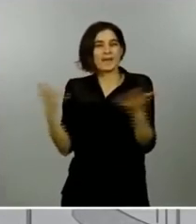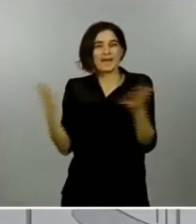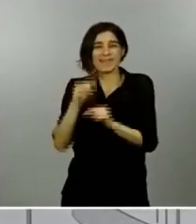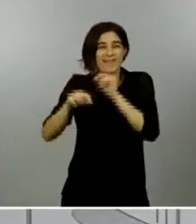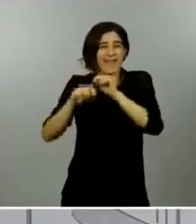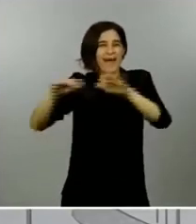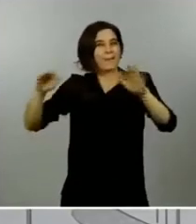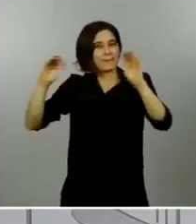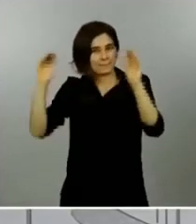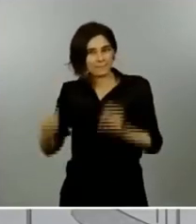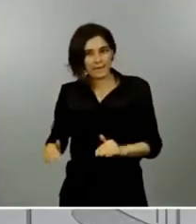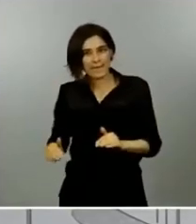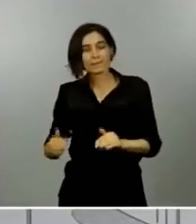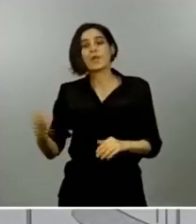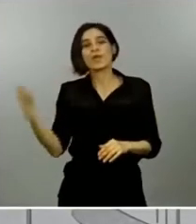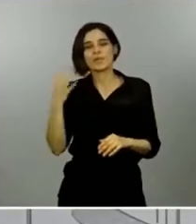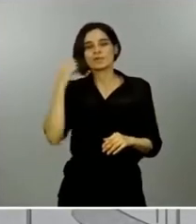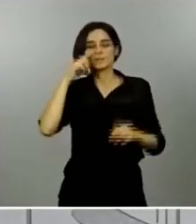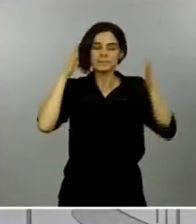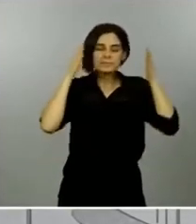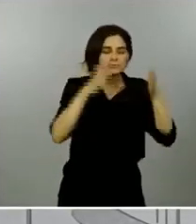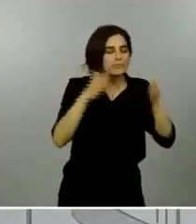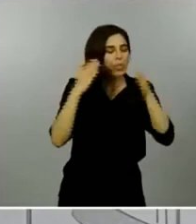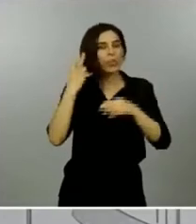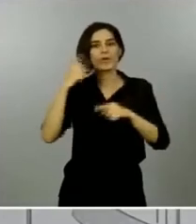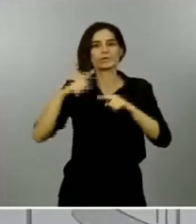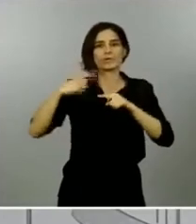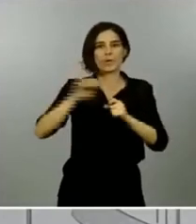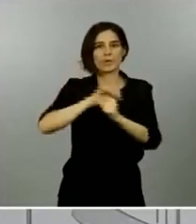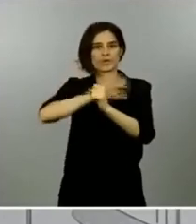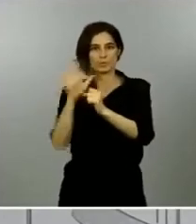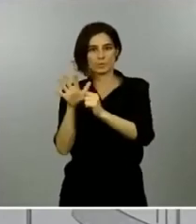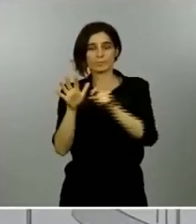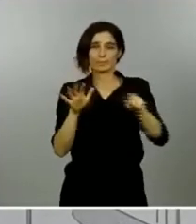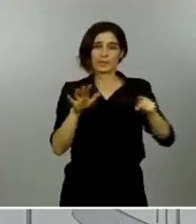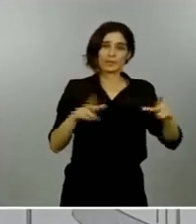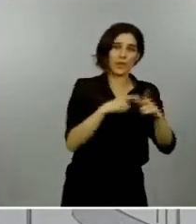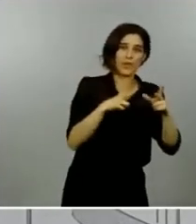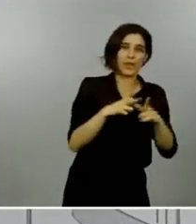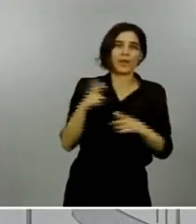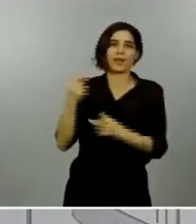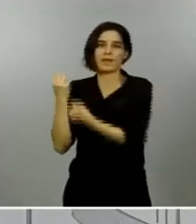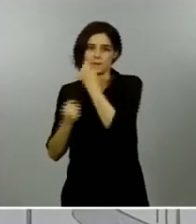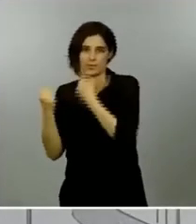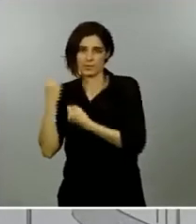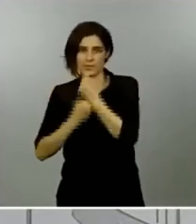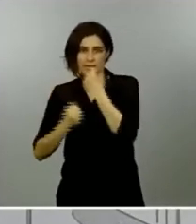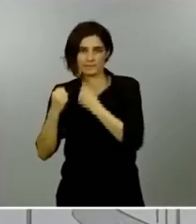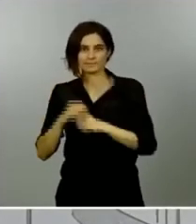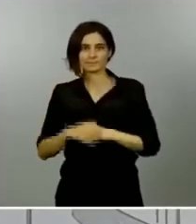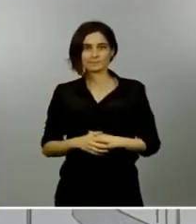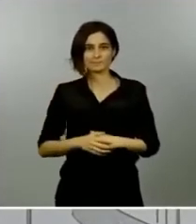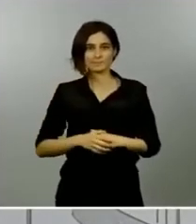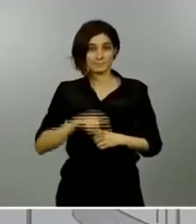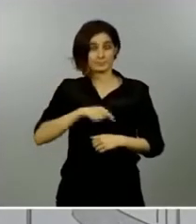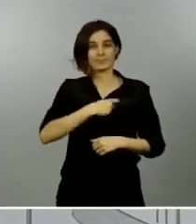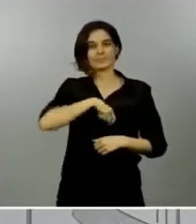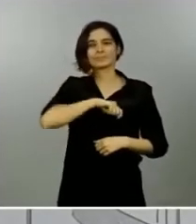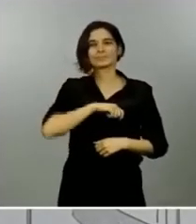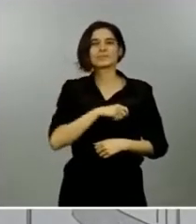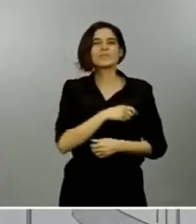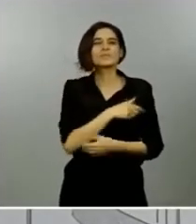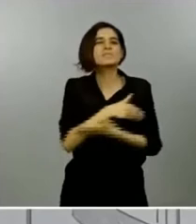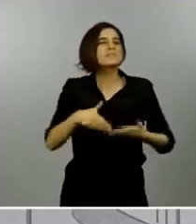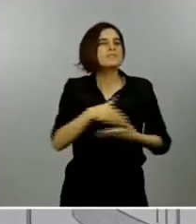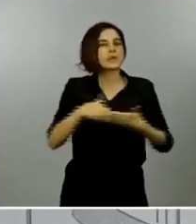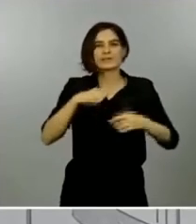el COVID-19. La social y la económica. En nuestro país son millones las familias que están padeciendo las consecuencias